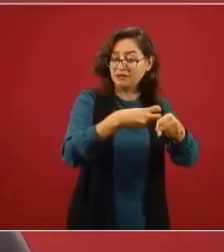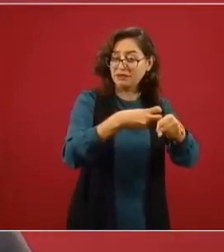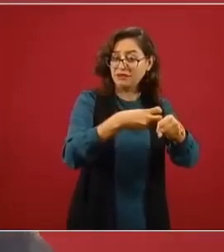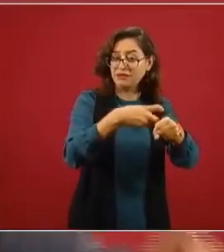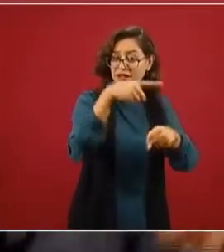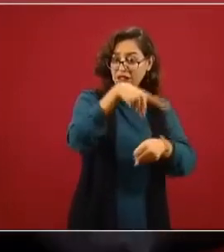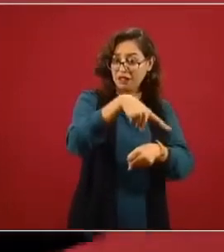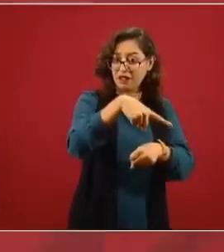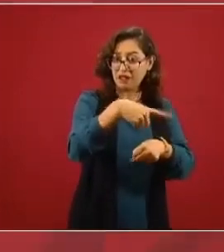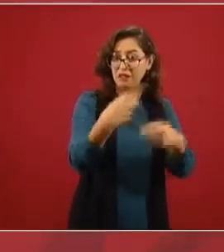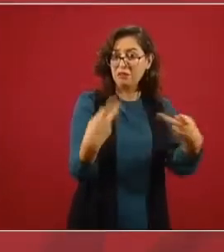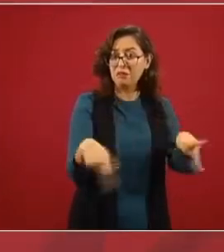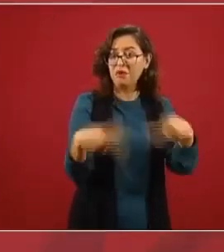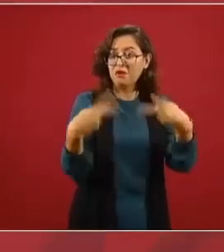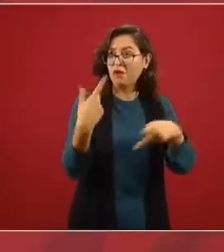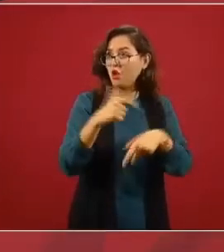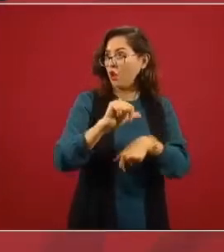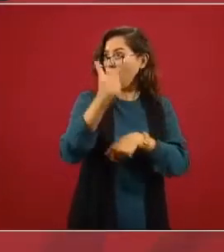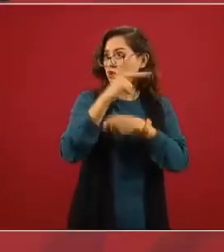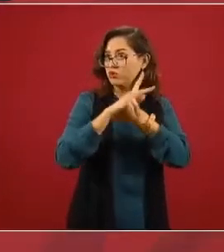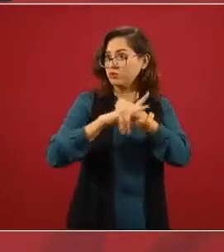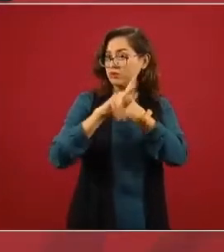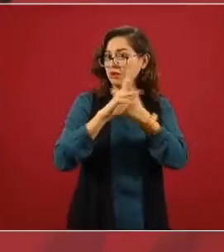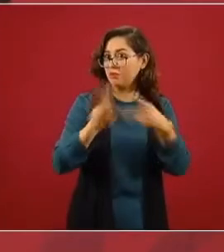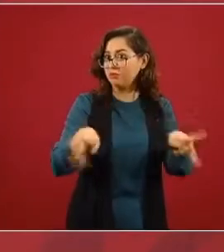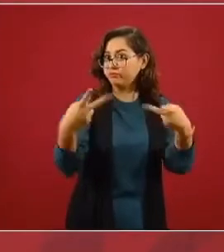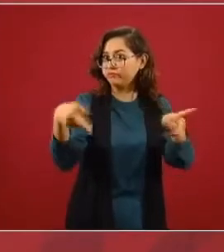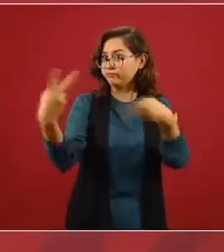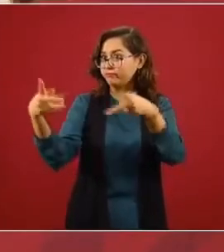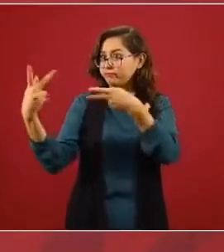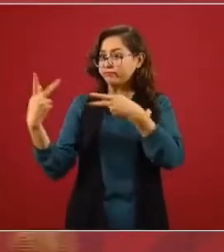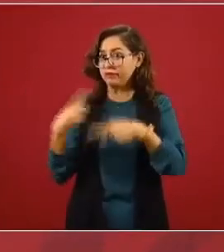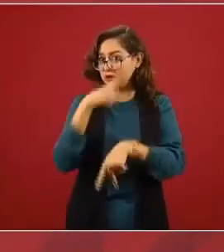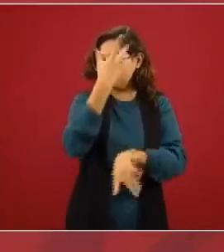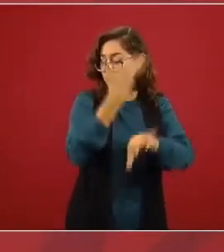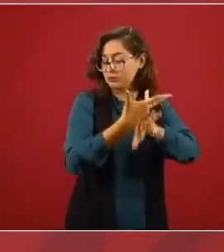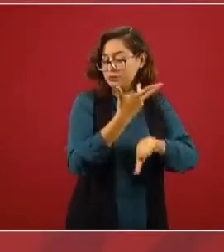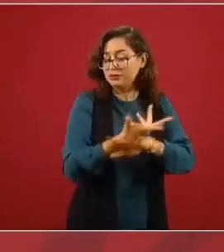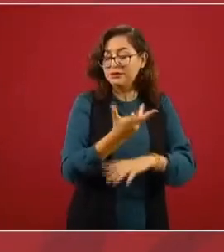Es para venderla del otro lado.